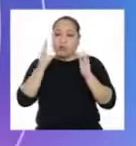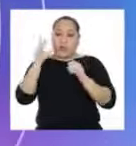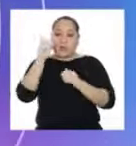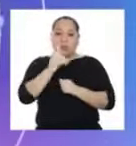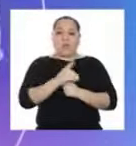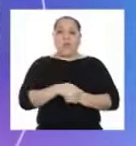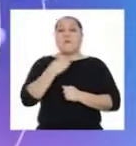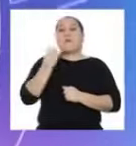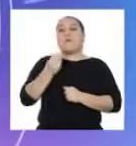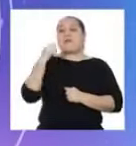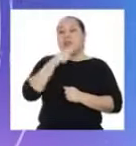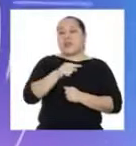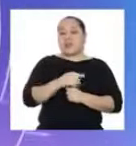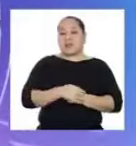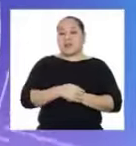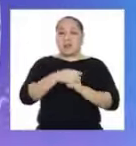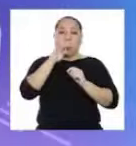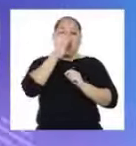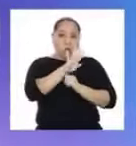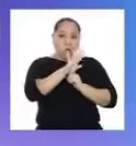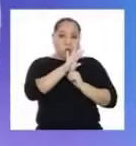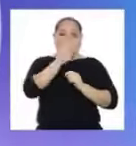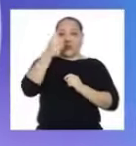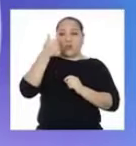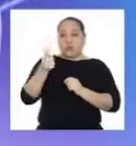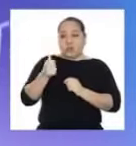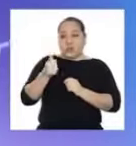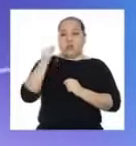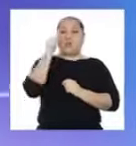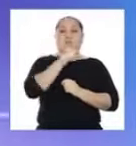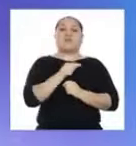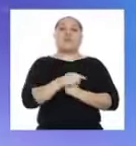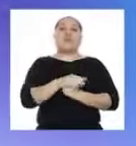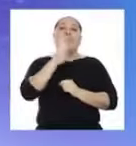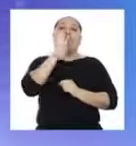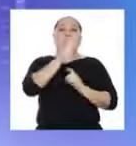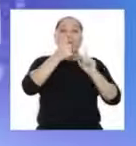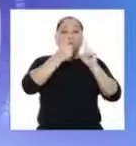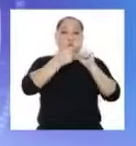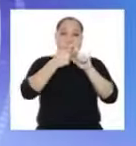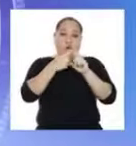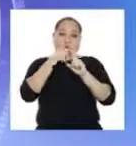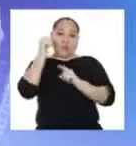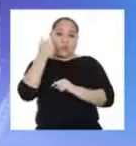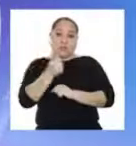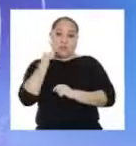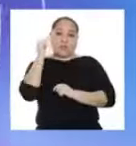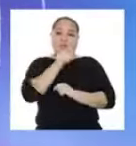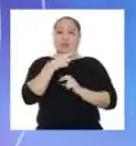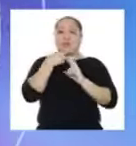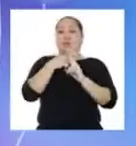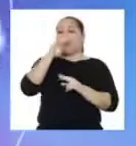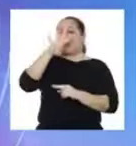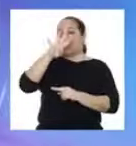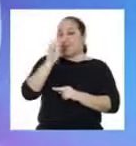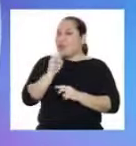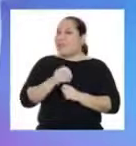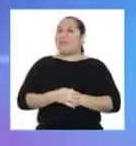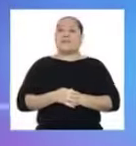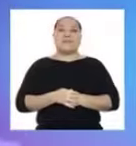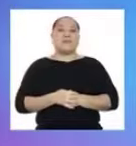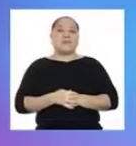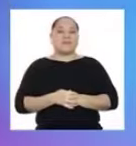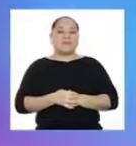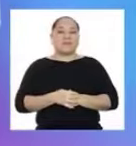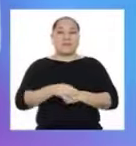aplicación D, porque si sumamos cuatro veces 10, es decir, 4 por 10, y eso es igual a